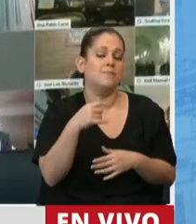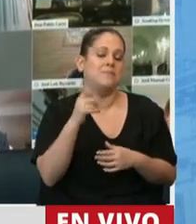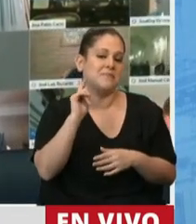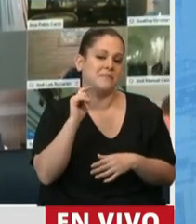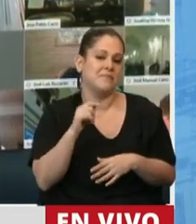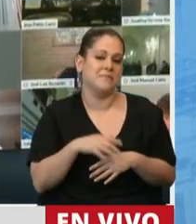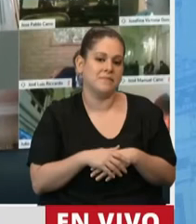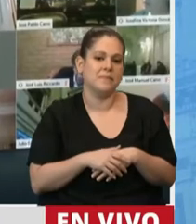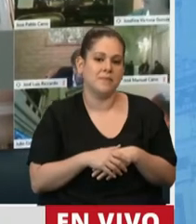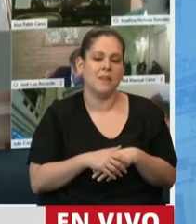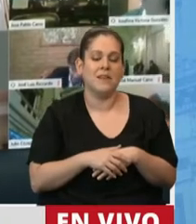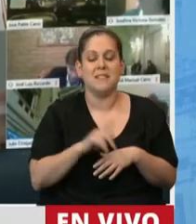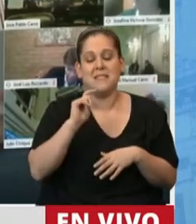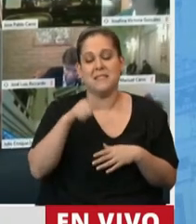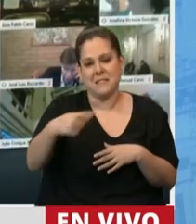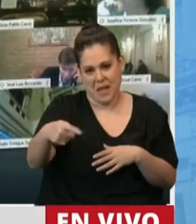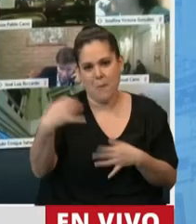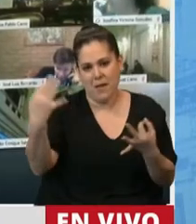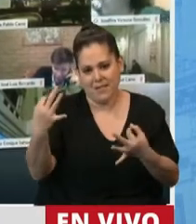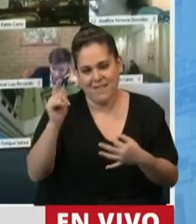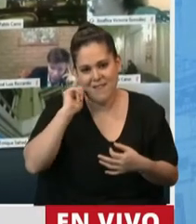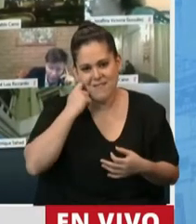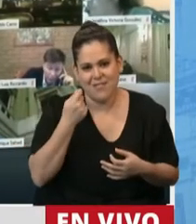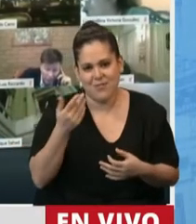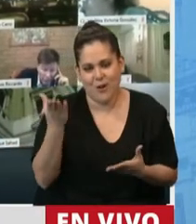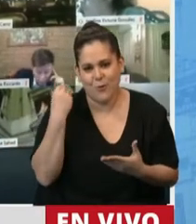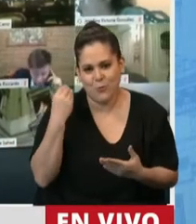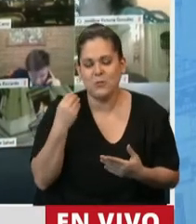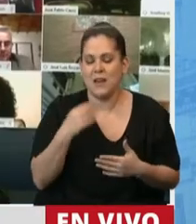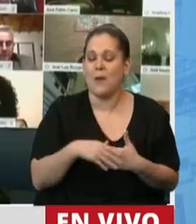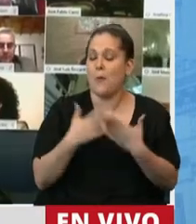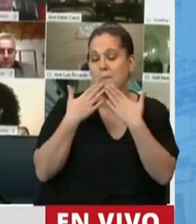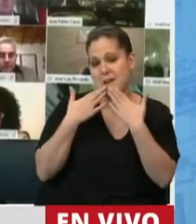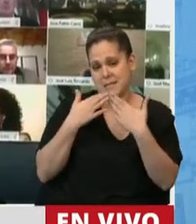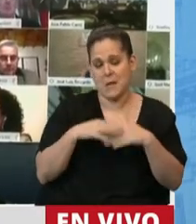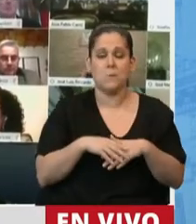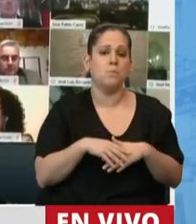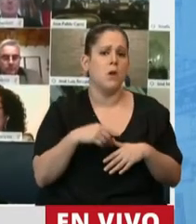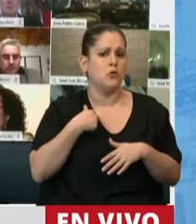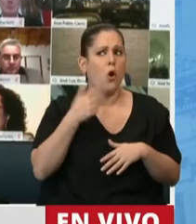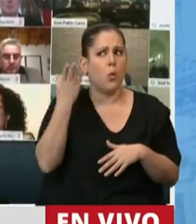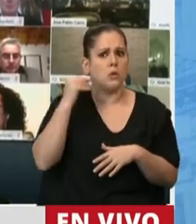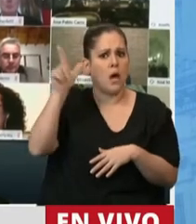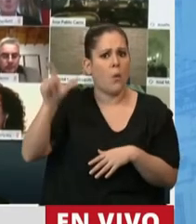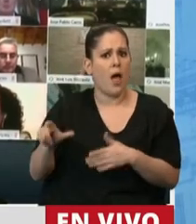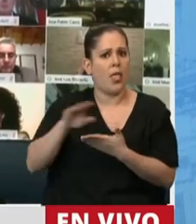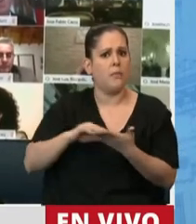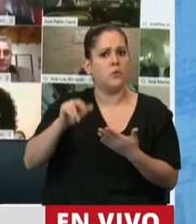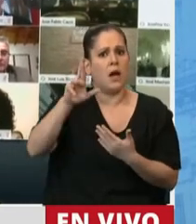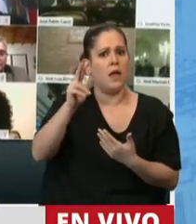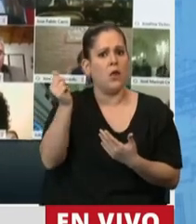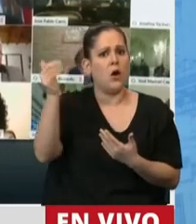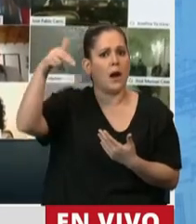escucharlo. Siempre, gracias. Siempre, recién escuchaba al diputado Ramón que mencionaba que uno de los beneficiados es Cargill,